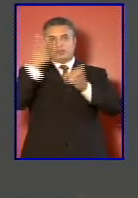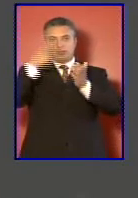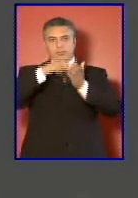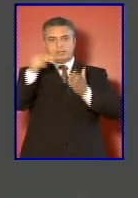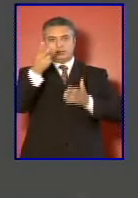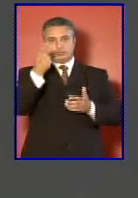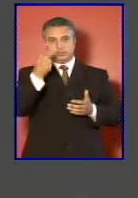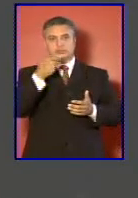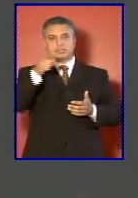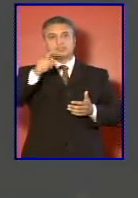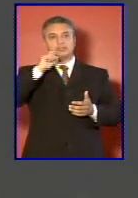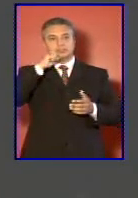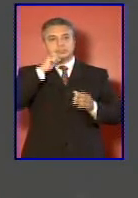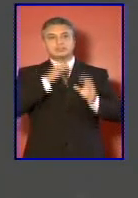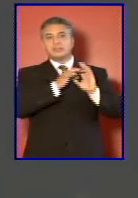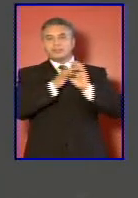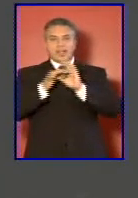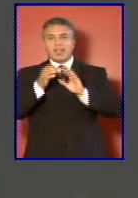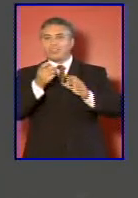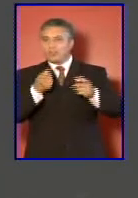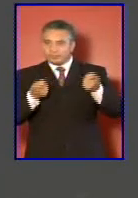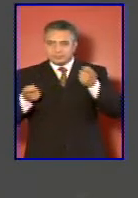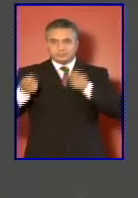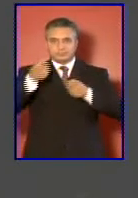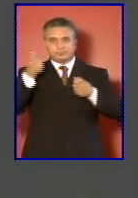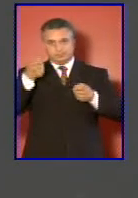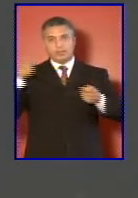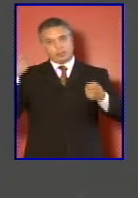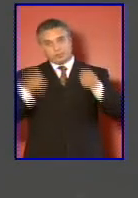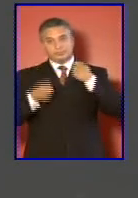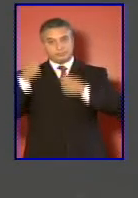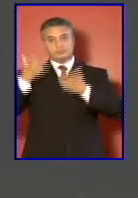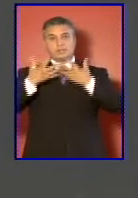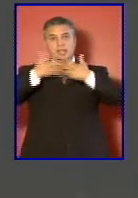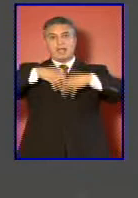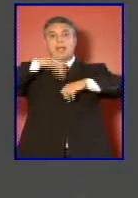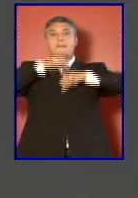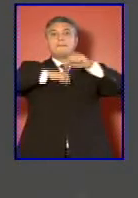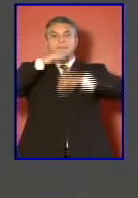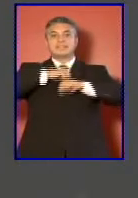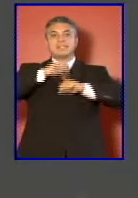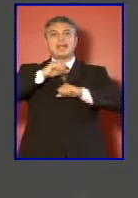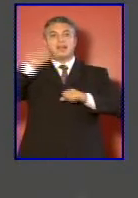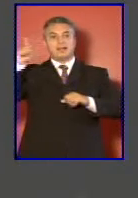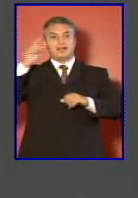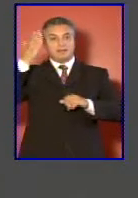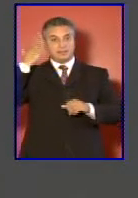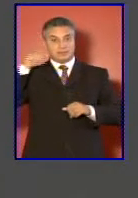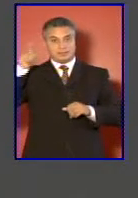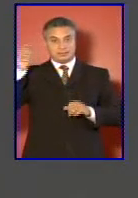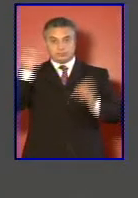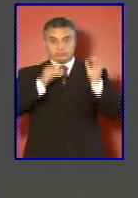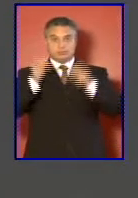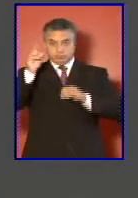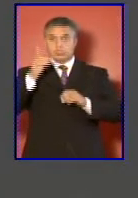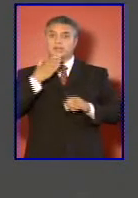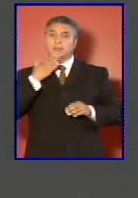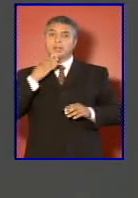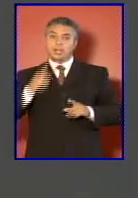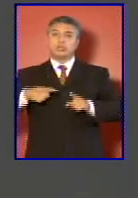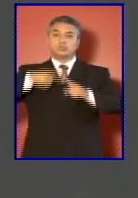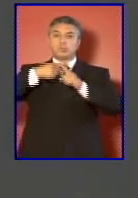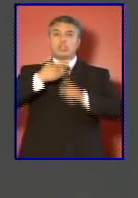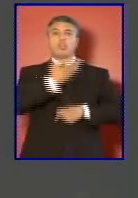negociar un conjunto de compensaciones por parte de la empresa fabricante a la cual se ha sumado el gobierno de Francia